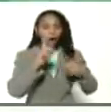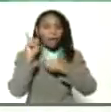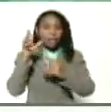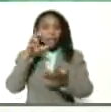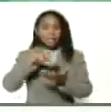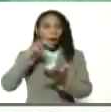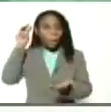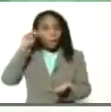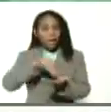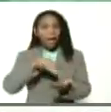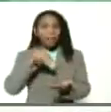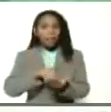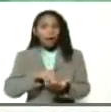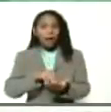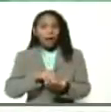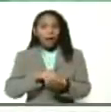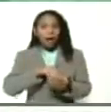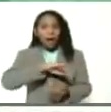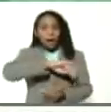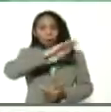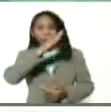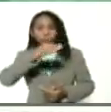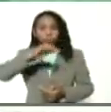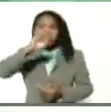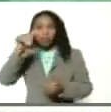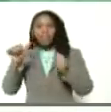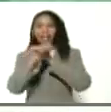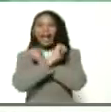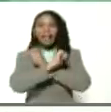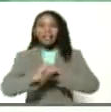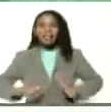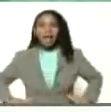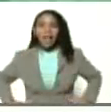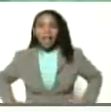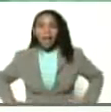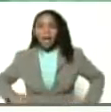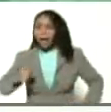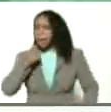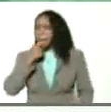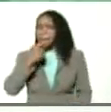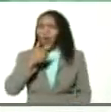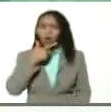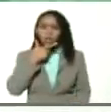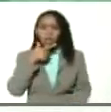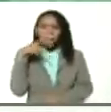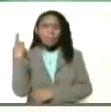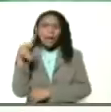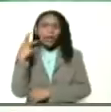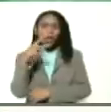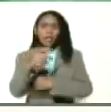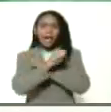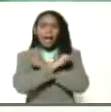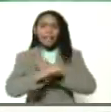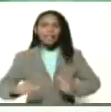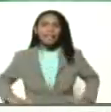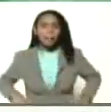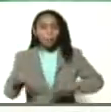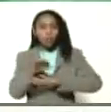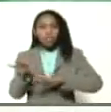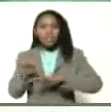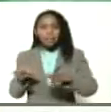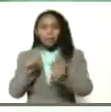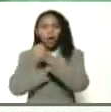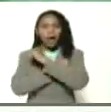estado Miranda en las colinas de Carrizal hermosa parroquia Carrizal municipio